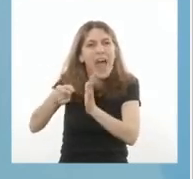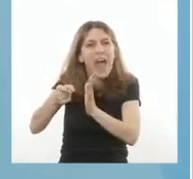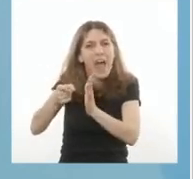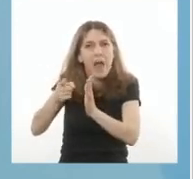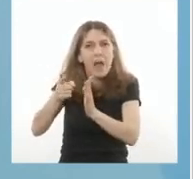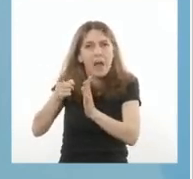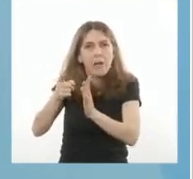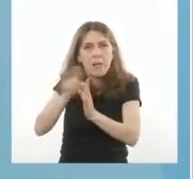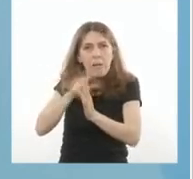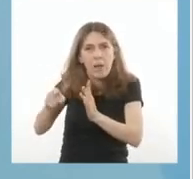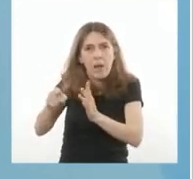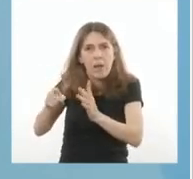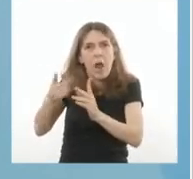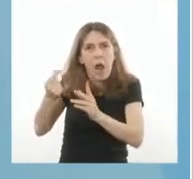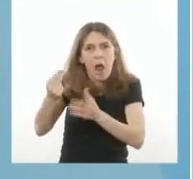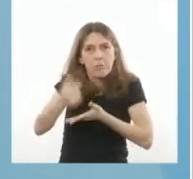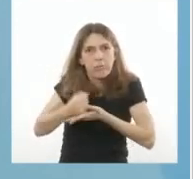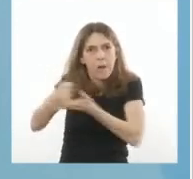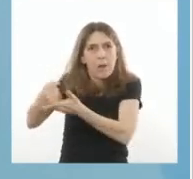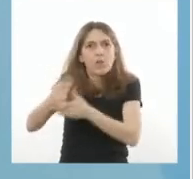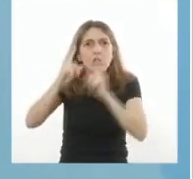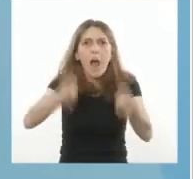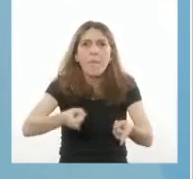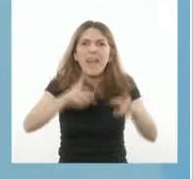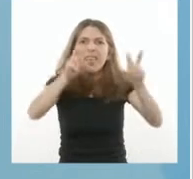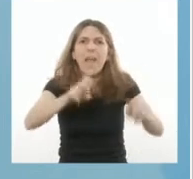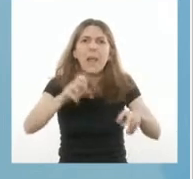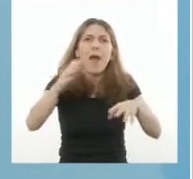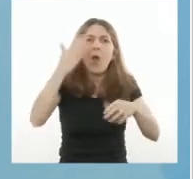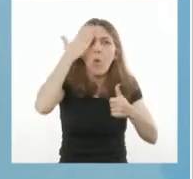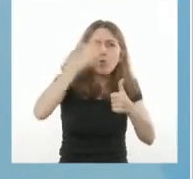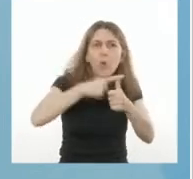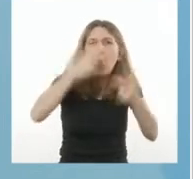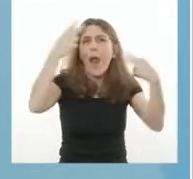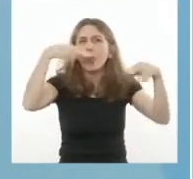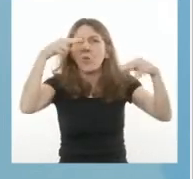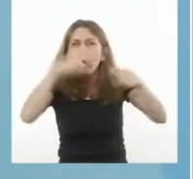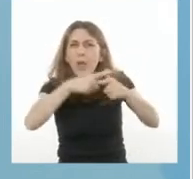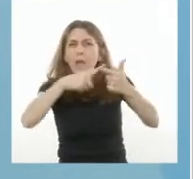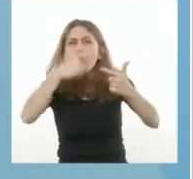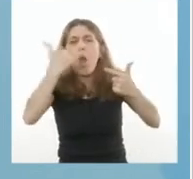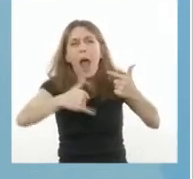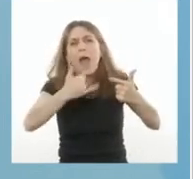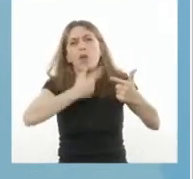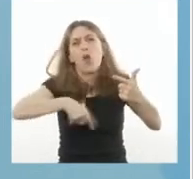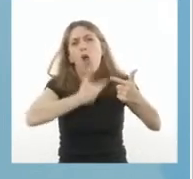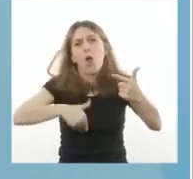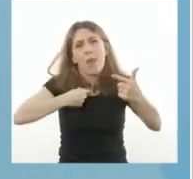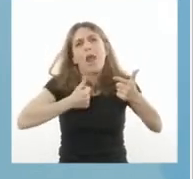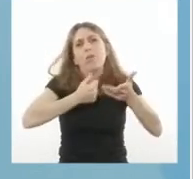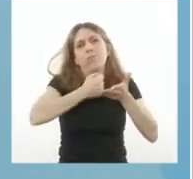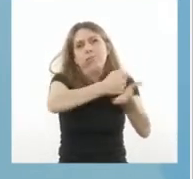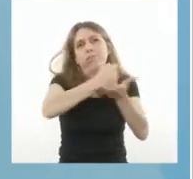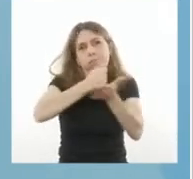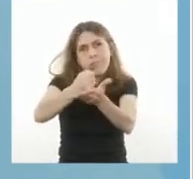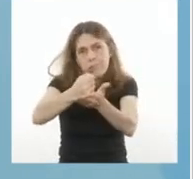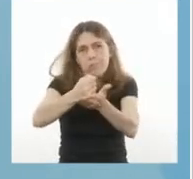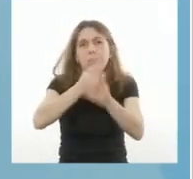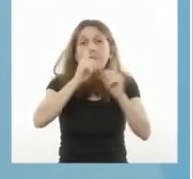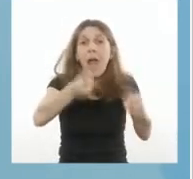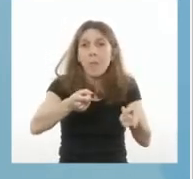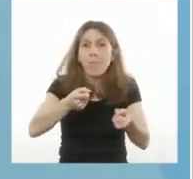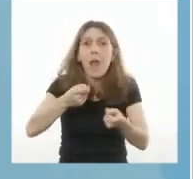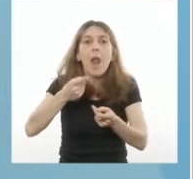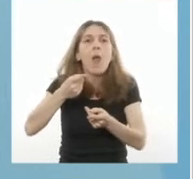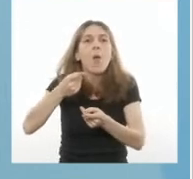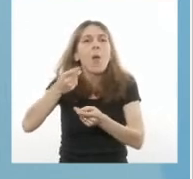Seguimos apoyando a los sectores de la cultura y del turismo con diversos instrumentos. Extendimos el pago de las becas